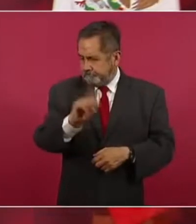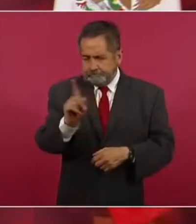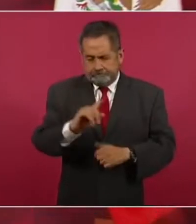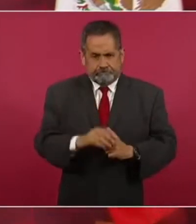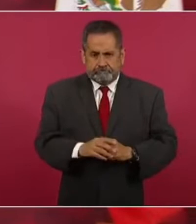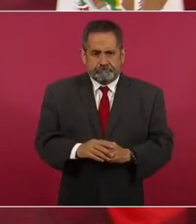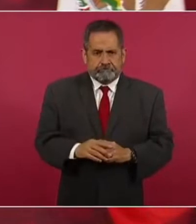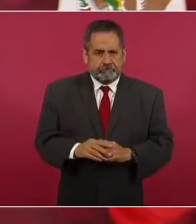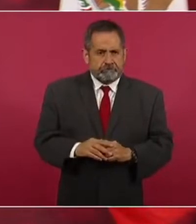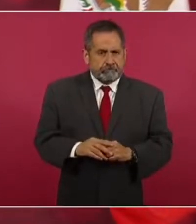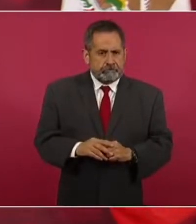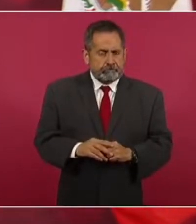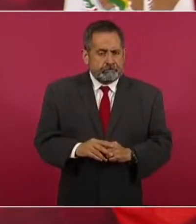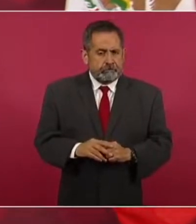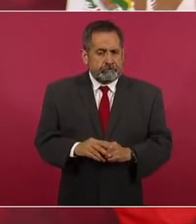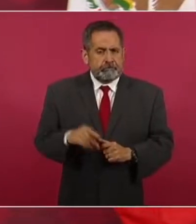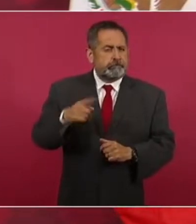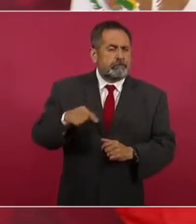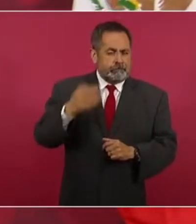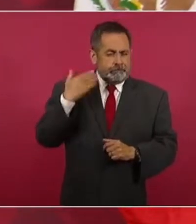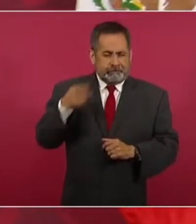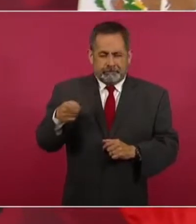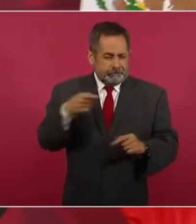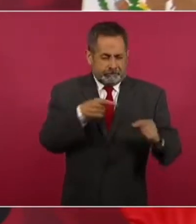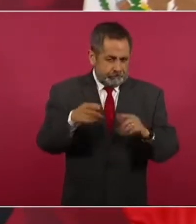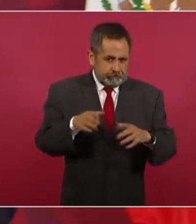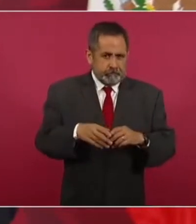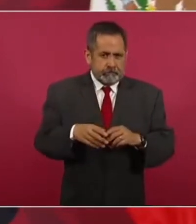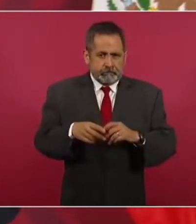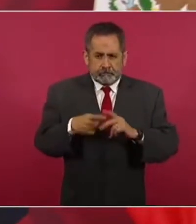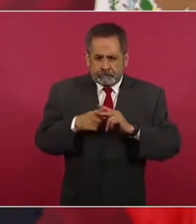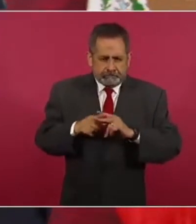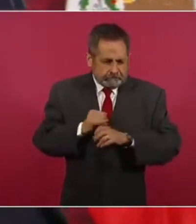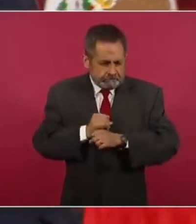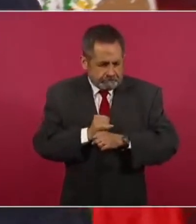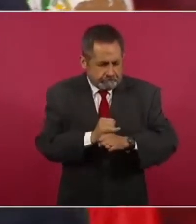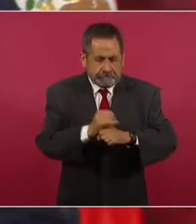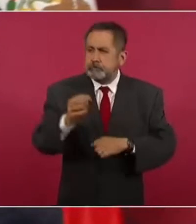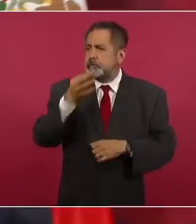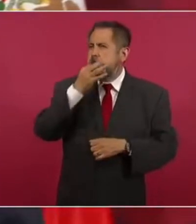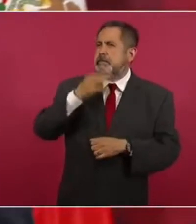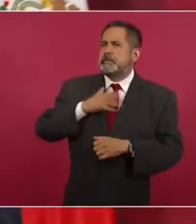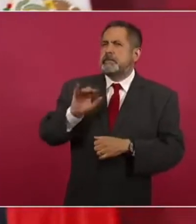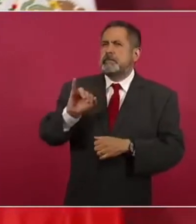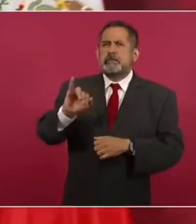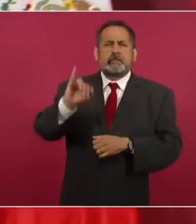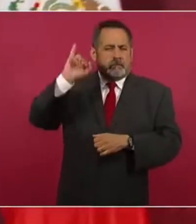Hubo al inicio una investigación, a mí me informaron el jueves,